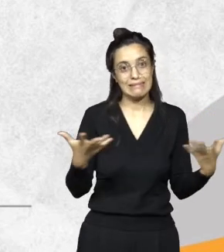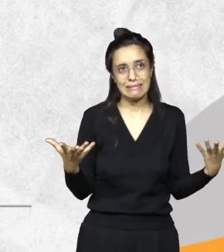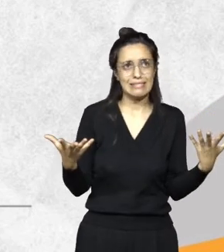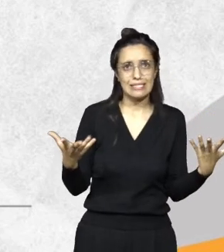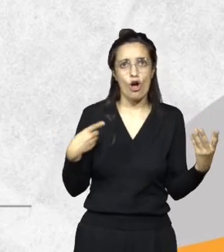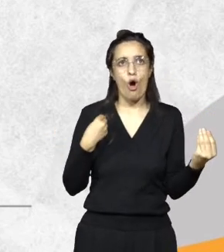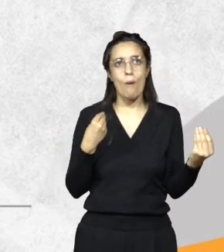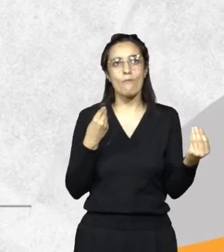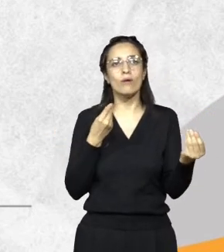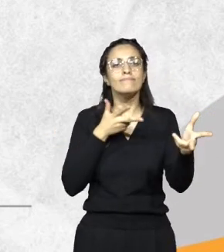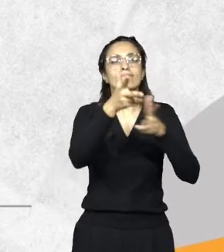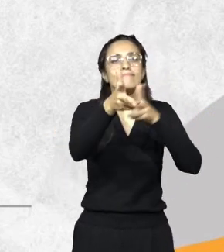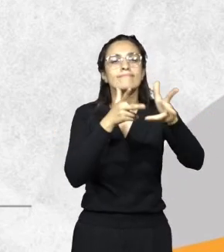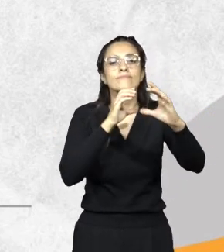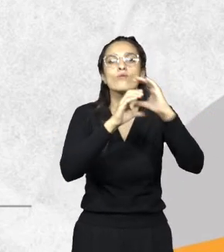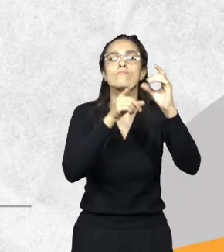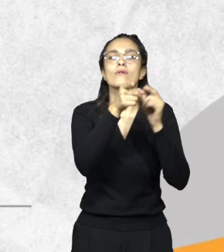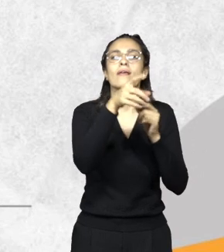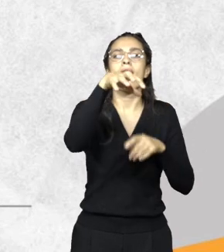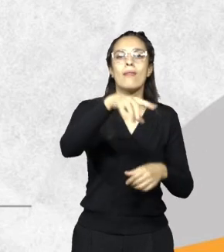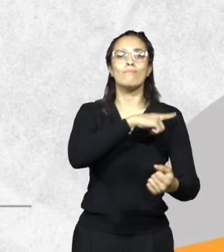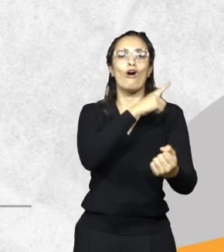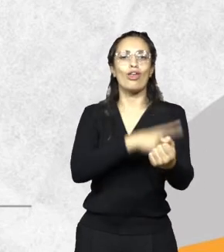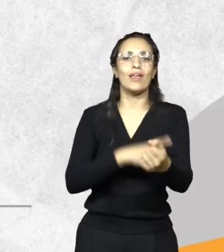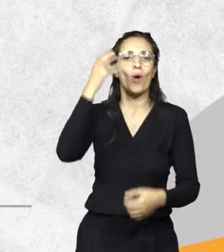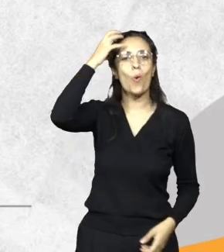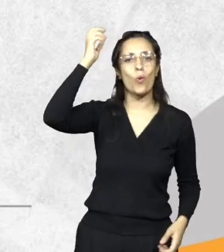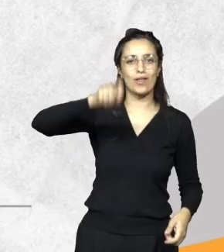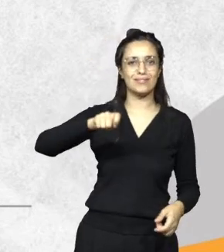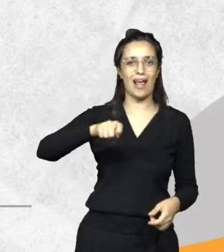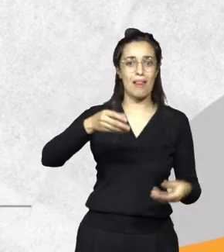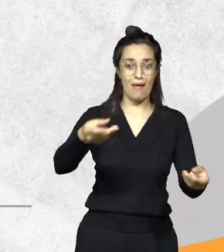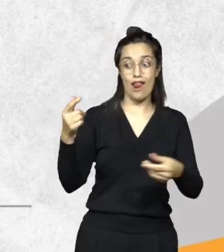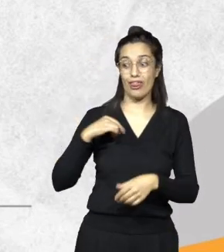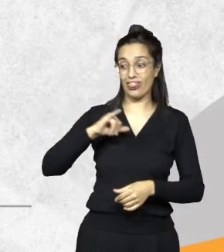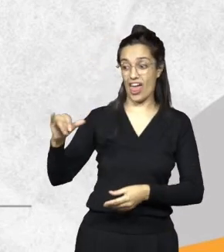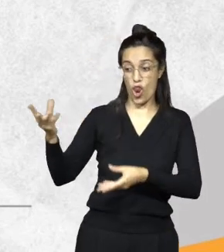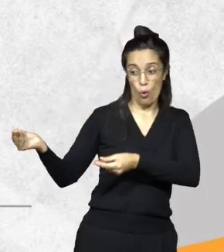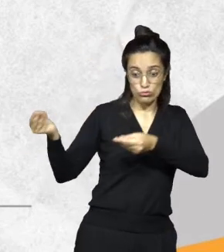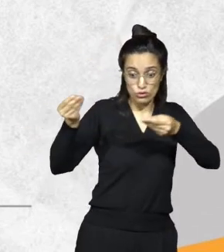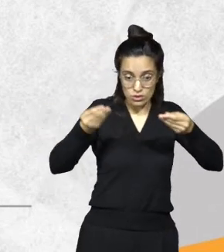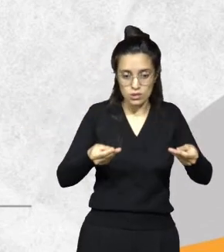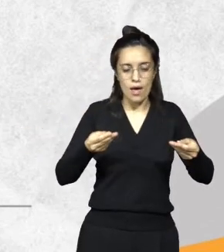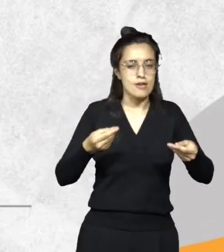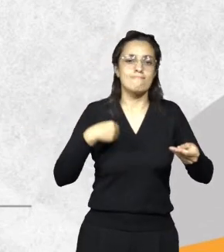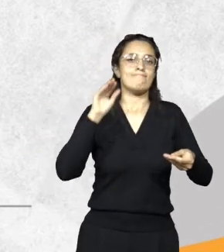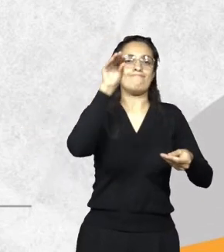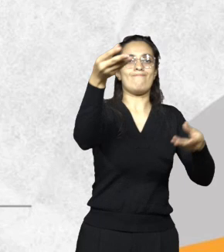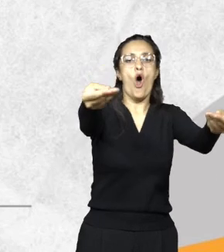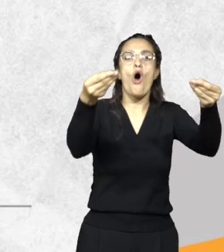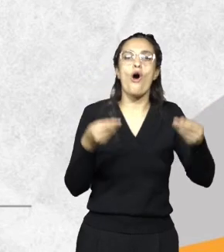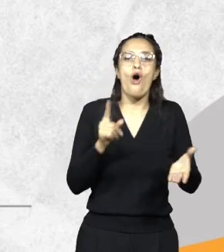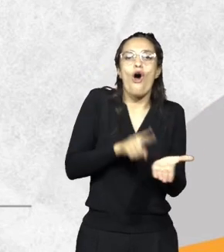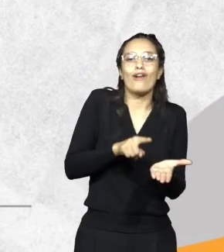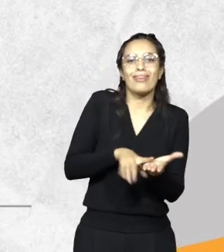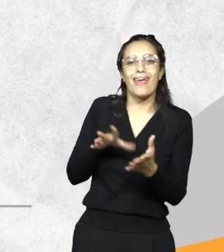con el Poder Judicial para que las órdenes de allanamiento salgan en el mismo momento que nosotros recibimos la denuncia, o sea, que se nos habilite a ingresar en